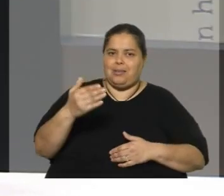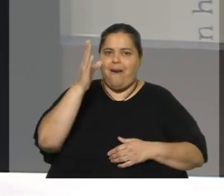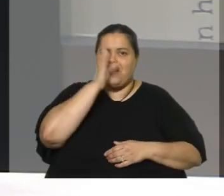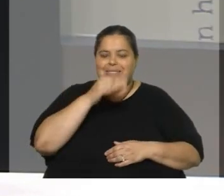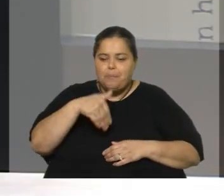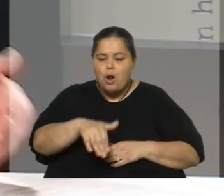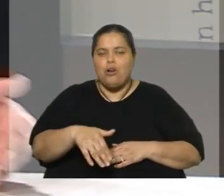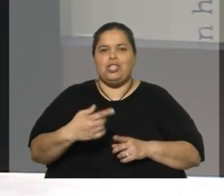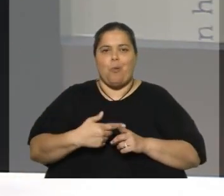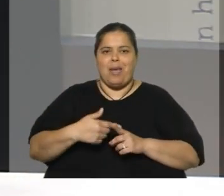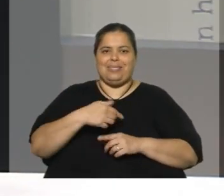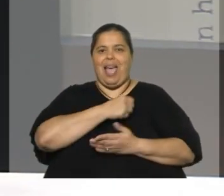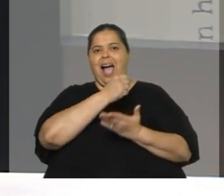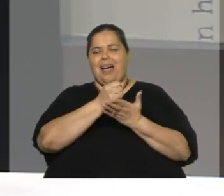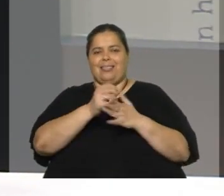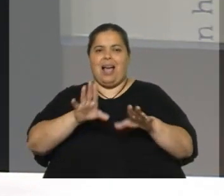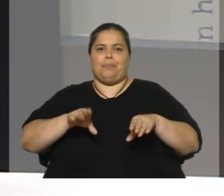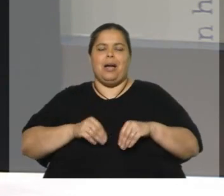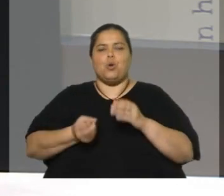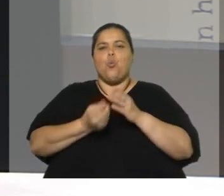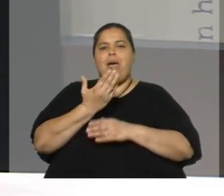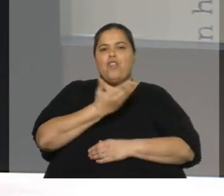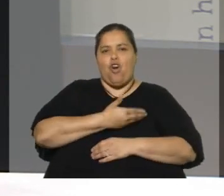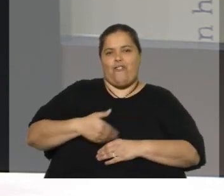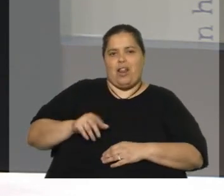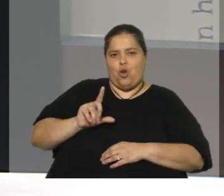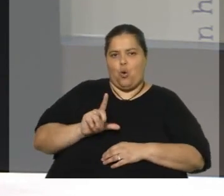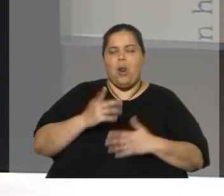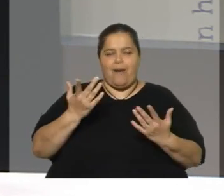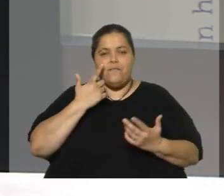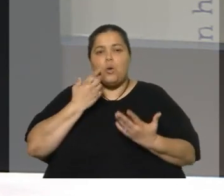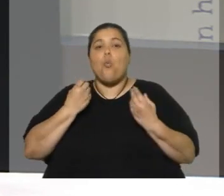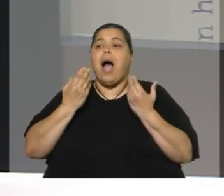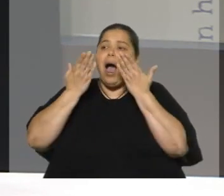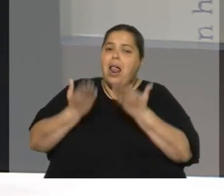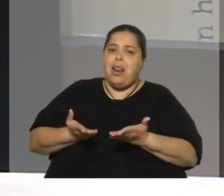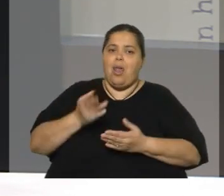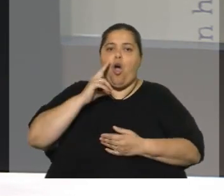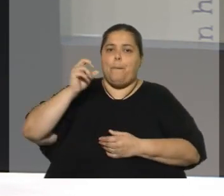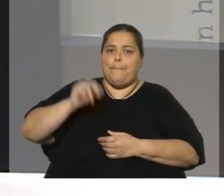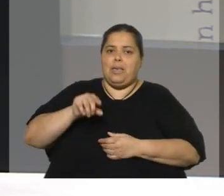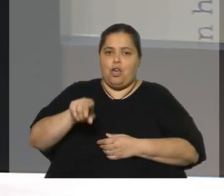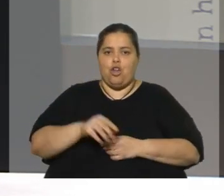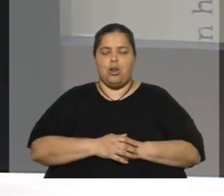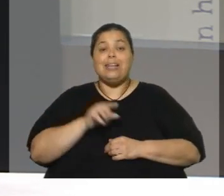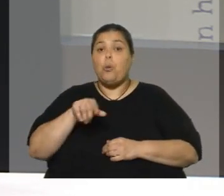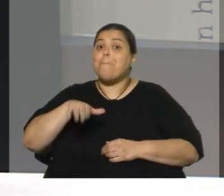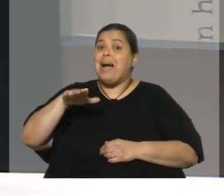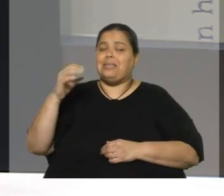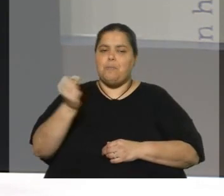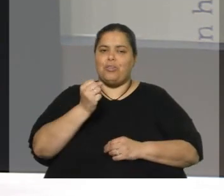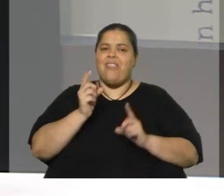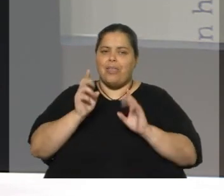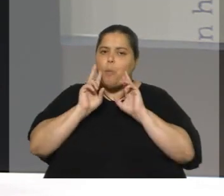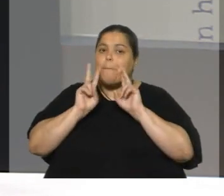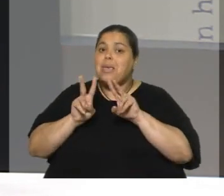días, en estos meses, hasta que asuma el próximo gobierno y ver las posturas que va a tomar. No sabemos. Es muy importante, creo que lo más importante que hay que estar mirando de